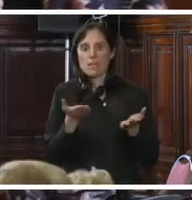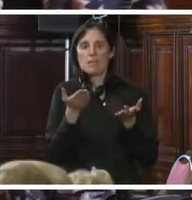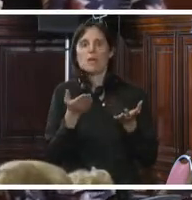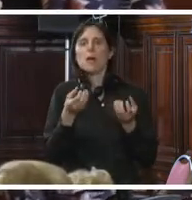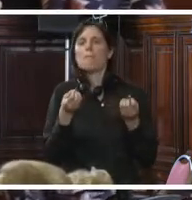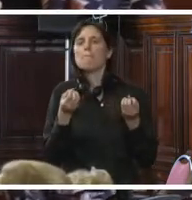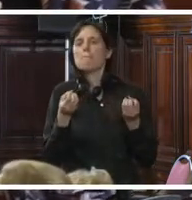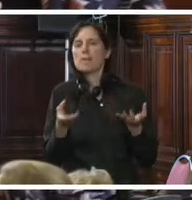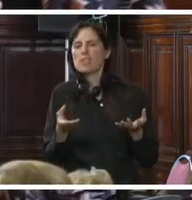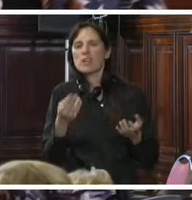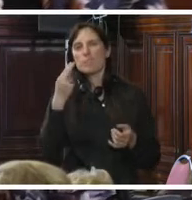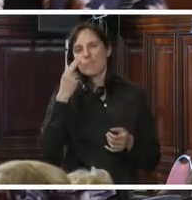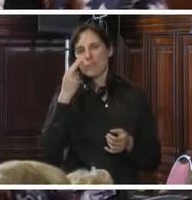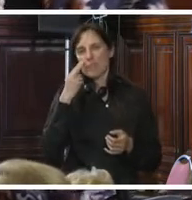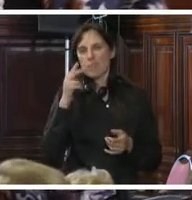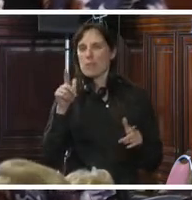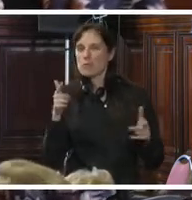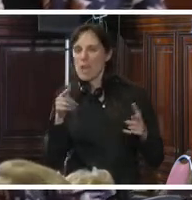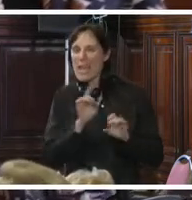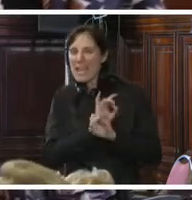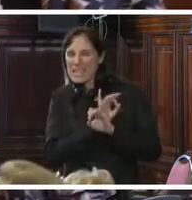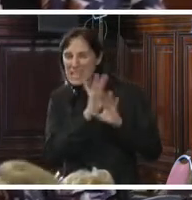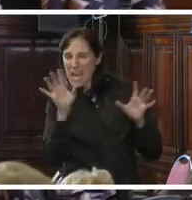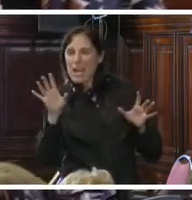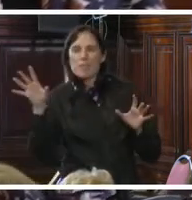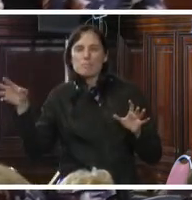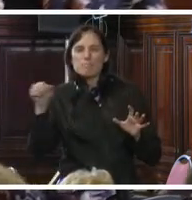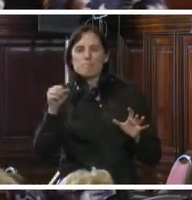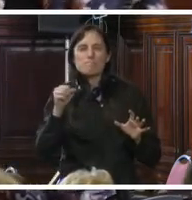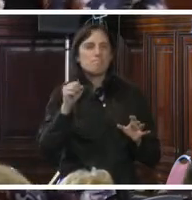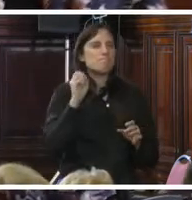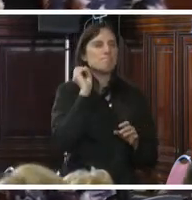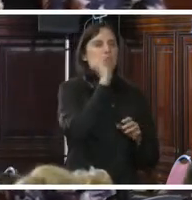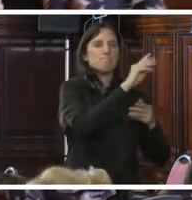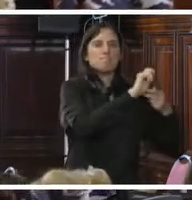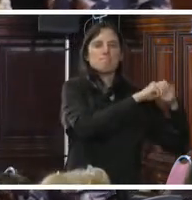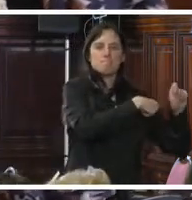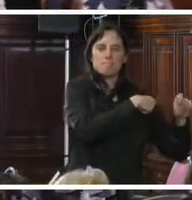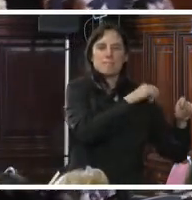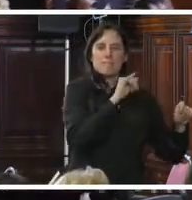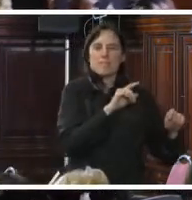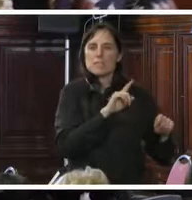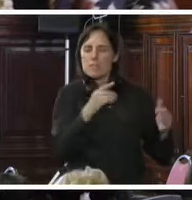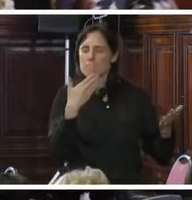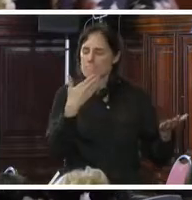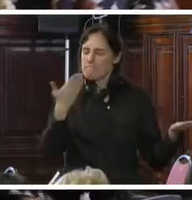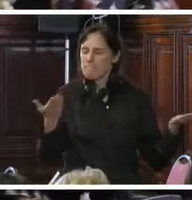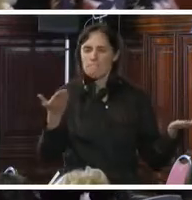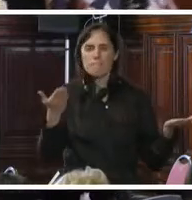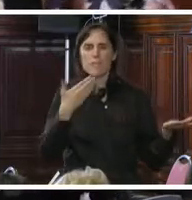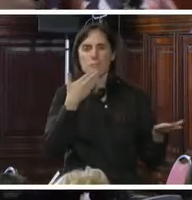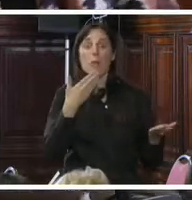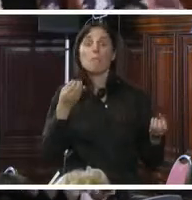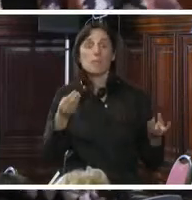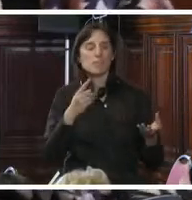factores a problemas de tipificación del delito de trata de personas en distintos países de la región que impide un debido registro